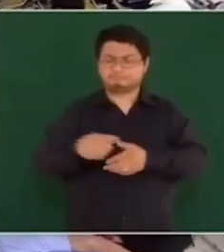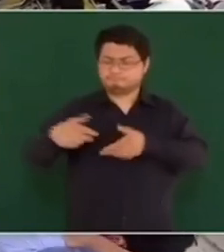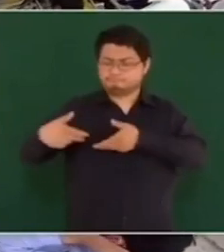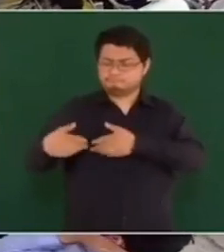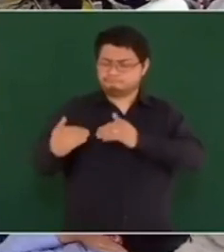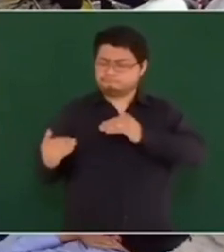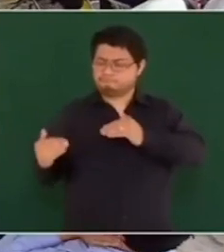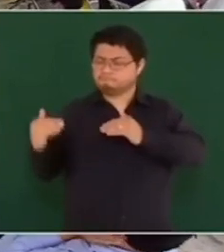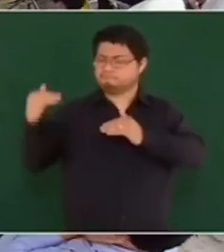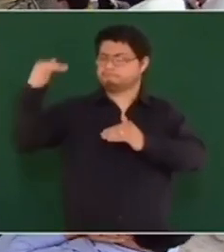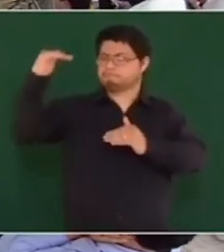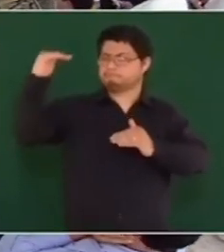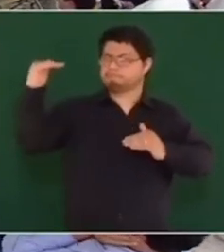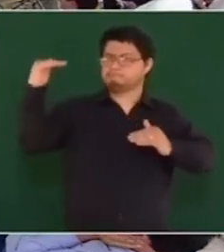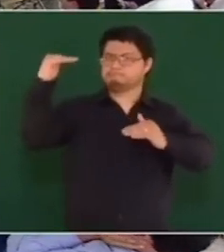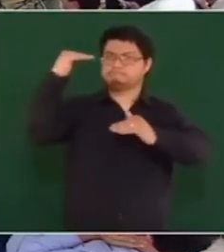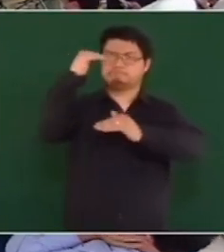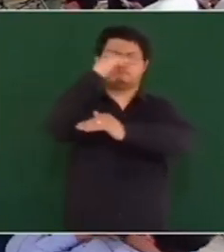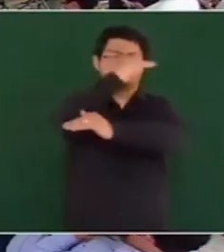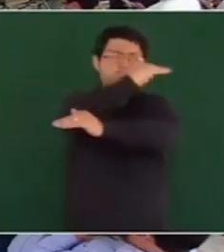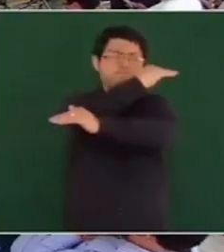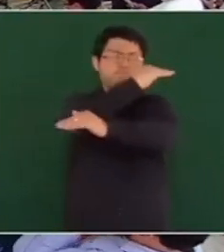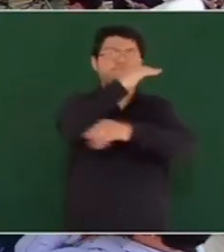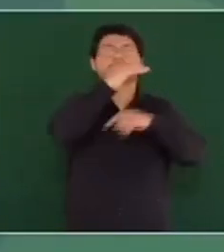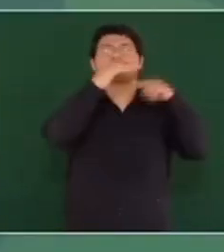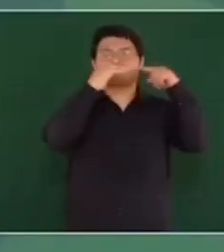y el tren va arriba.